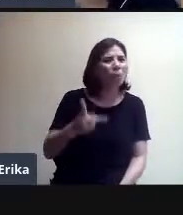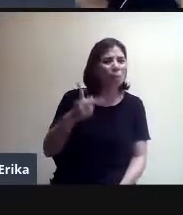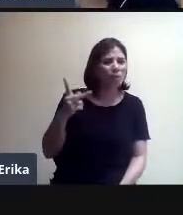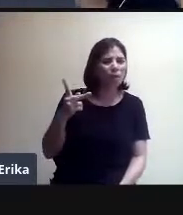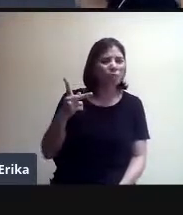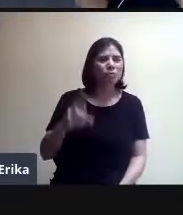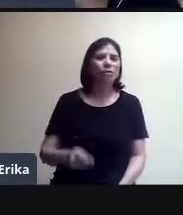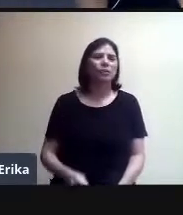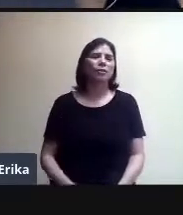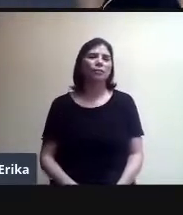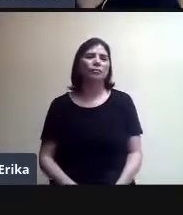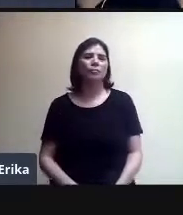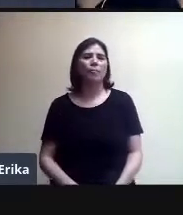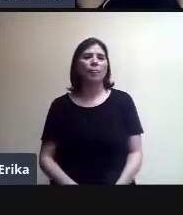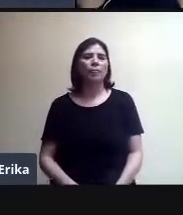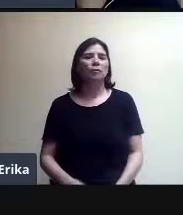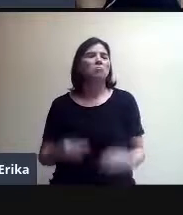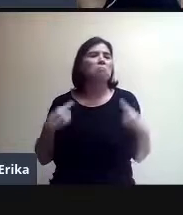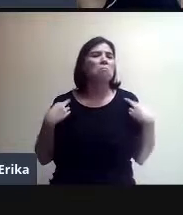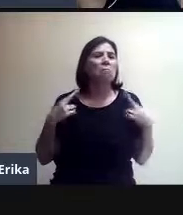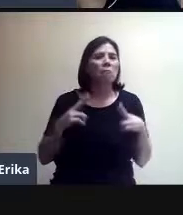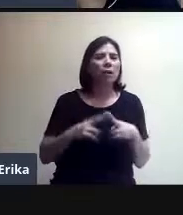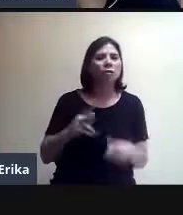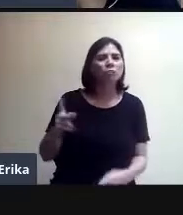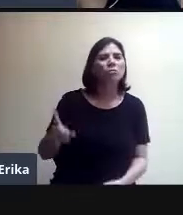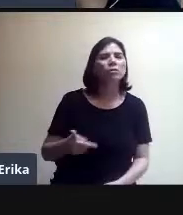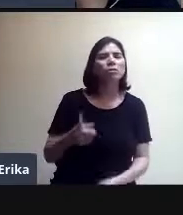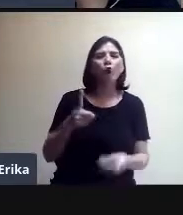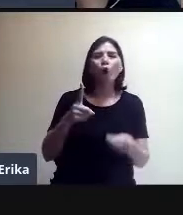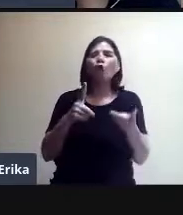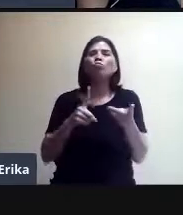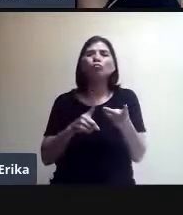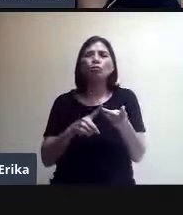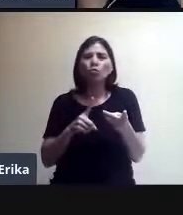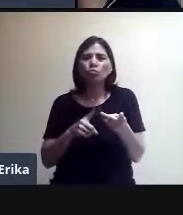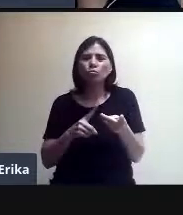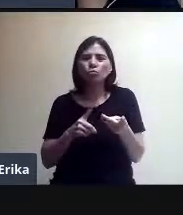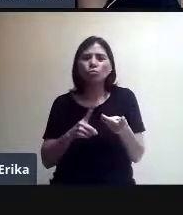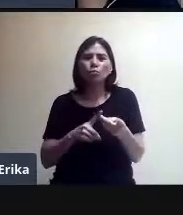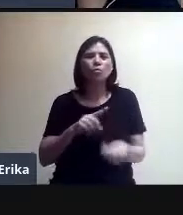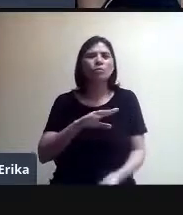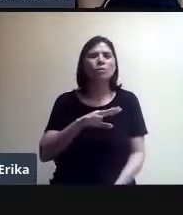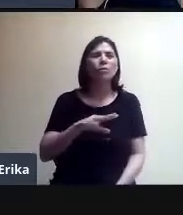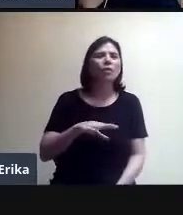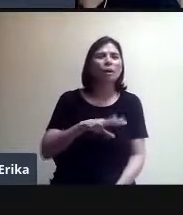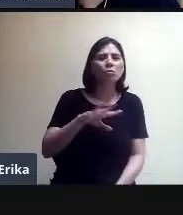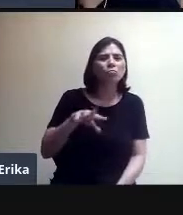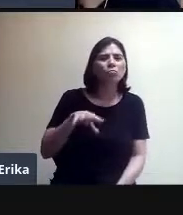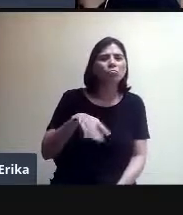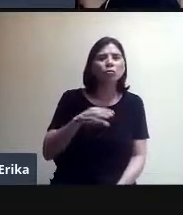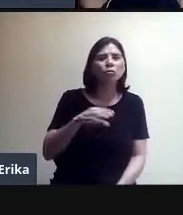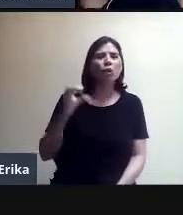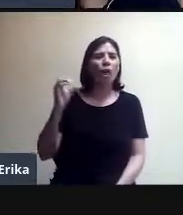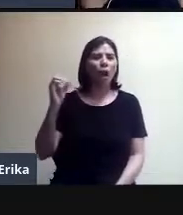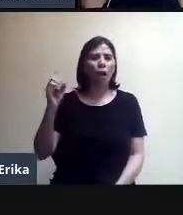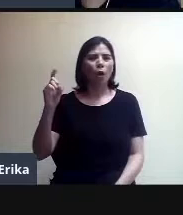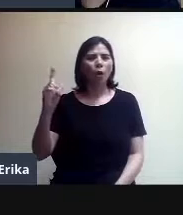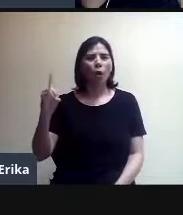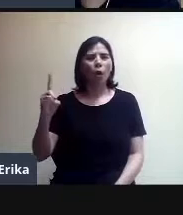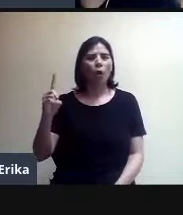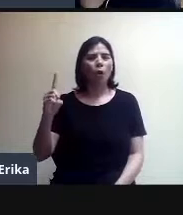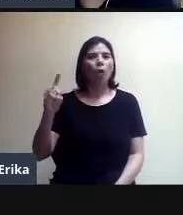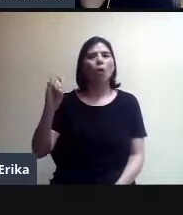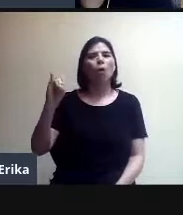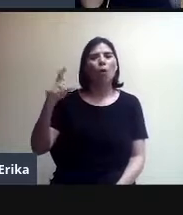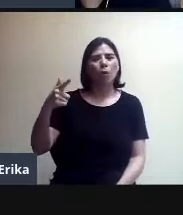Justo nos preguntan algunos maestros, ¿dónde consigo el código para compartir la sesión de Meet a alguien desde el celular? O sea,